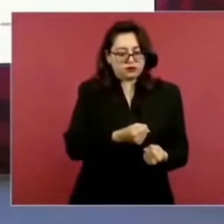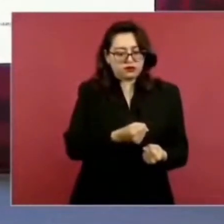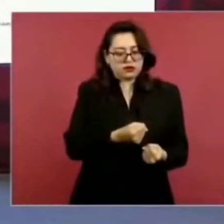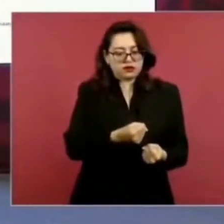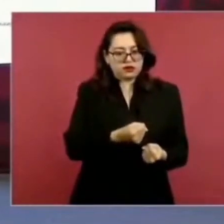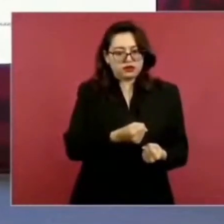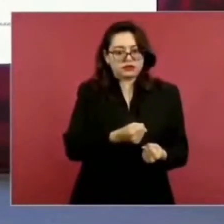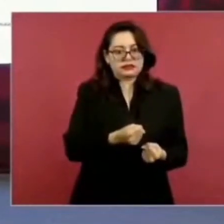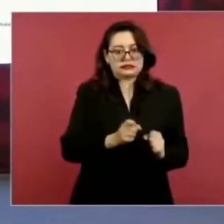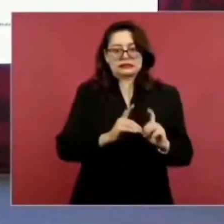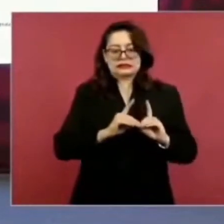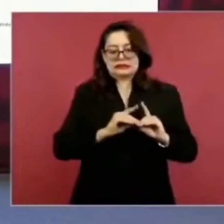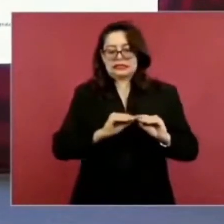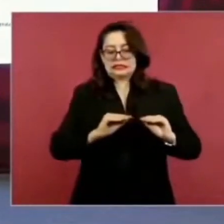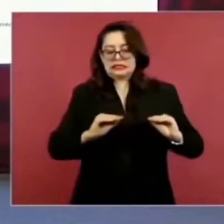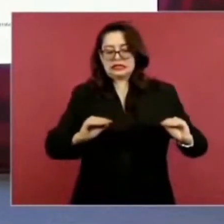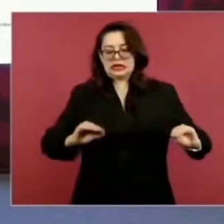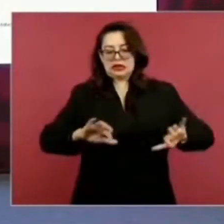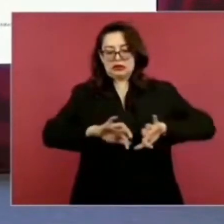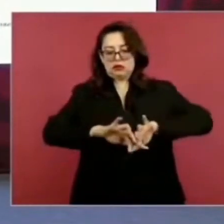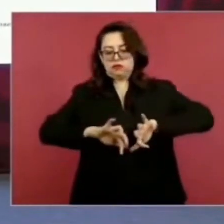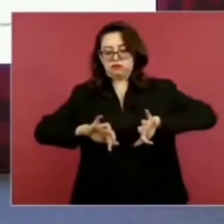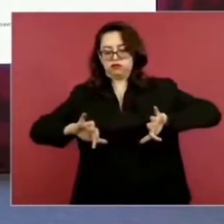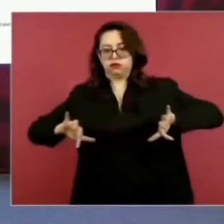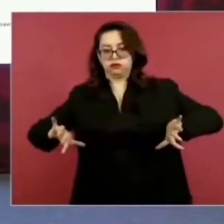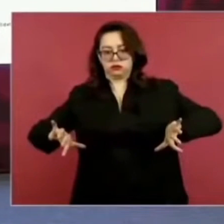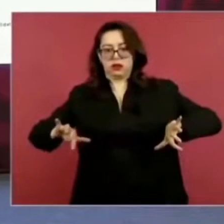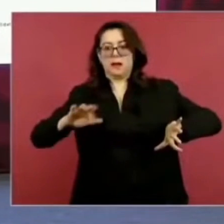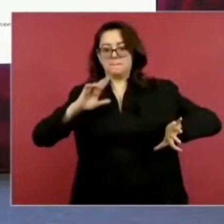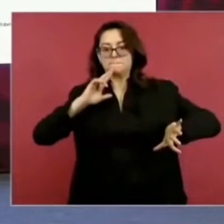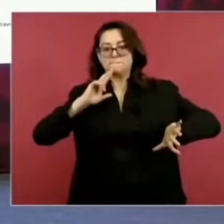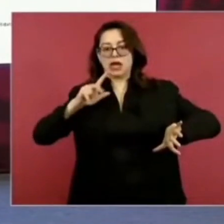el desierto es mejor el desierto.